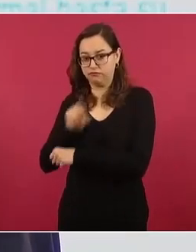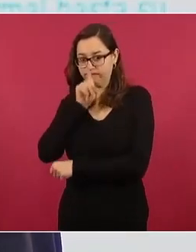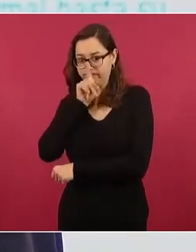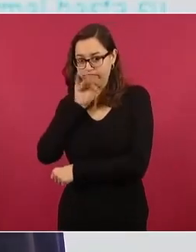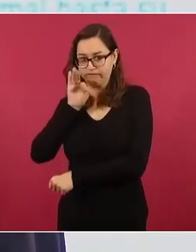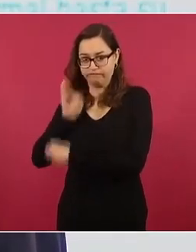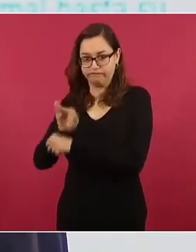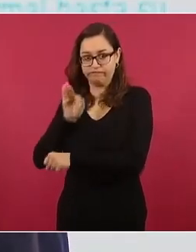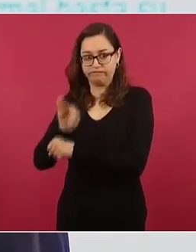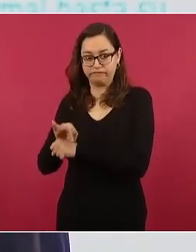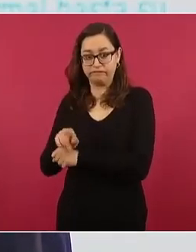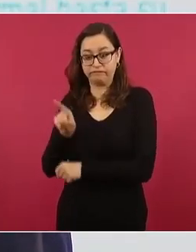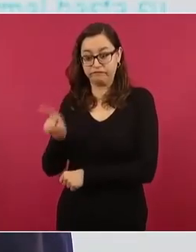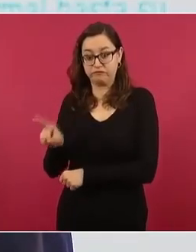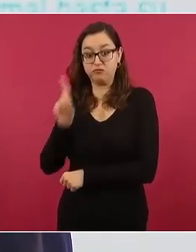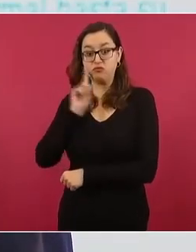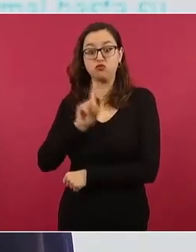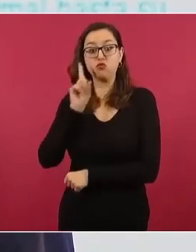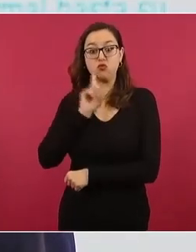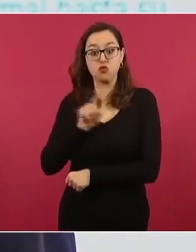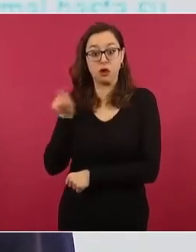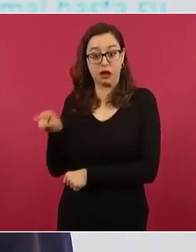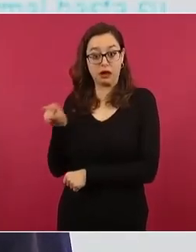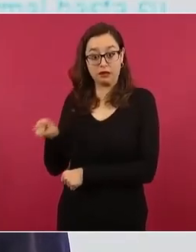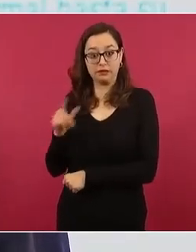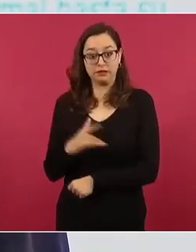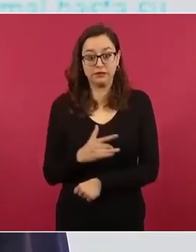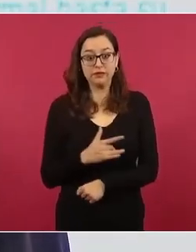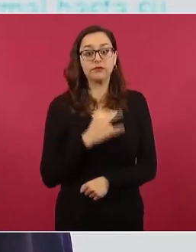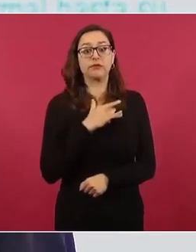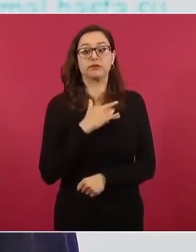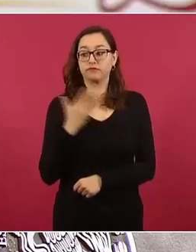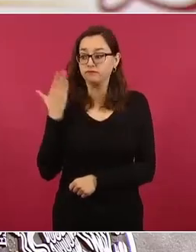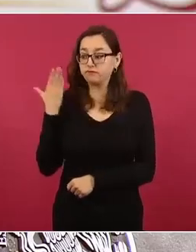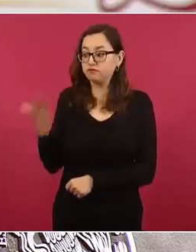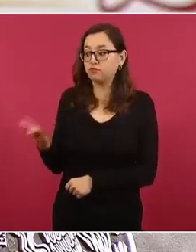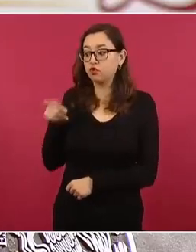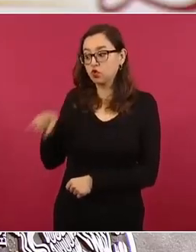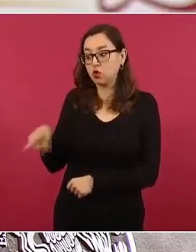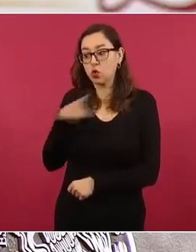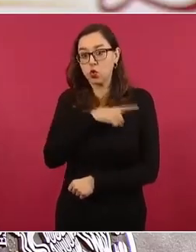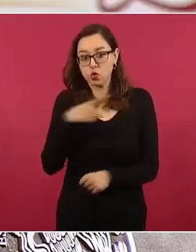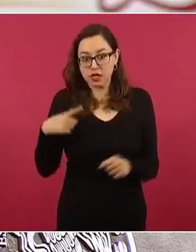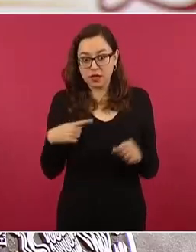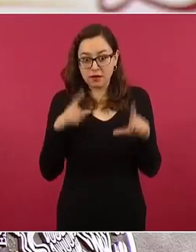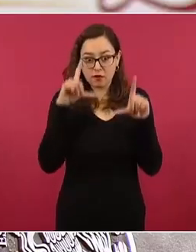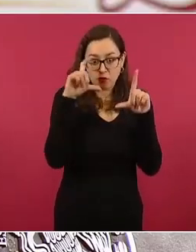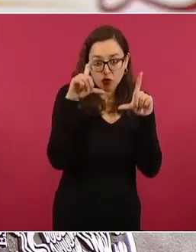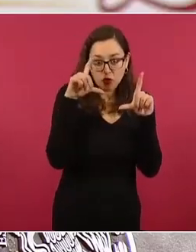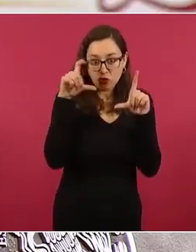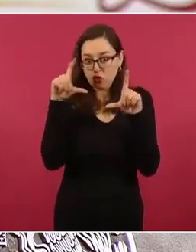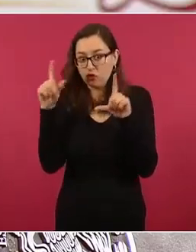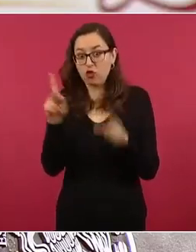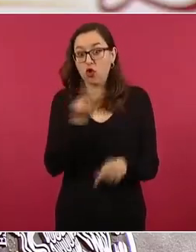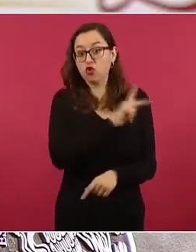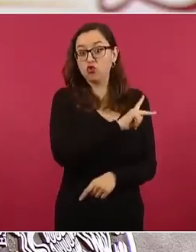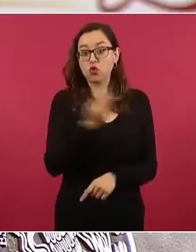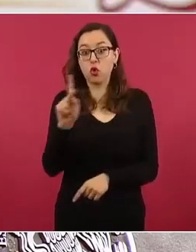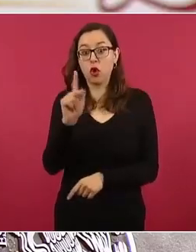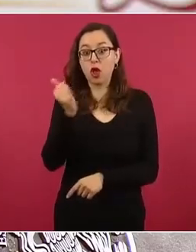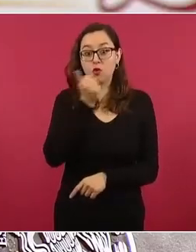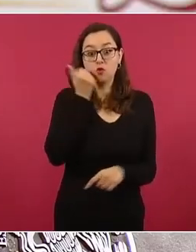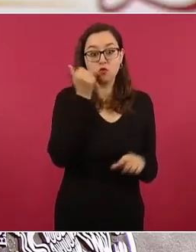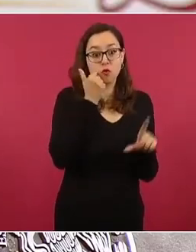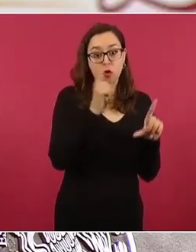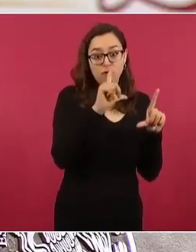que a él, a ella en particular, se le solicitó que tomara fotografías de todos los estudiantes, ya que se